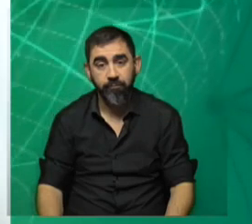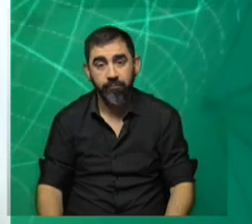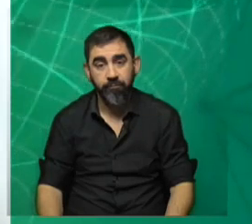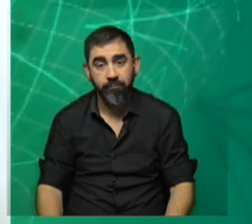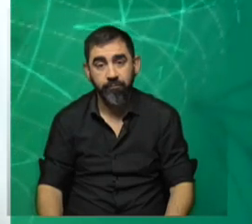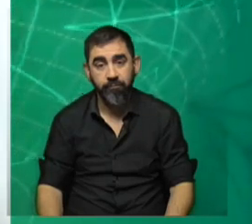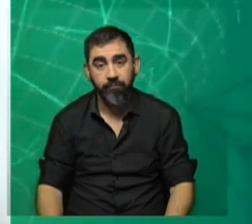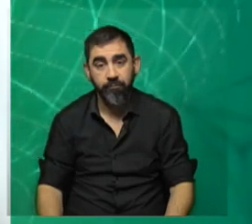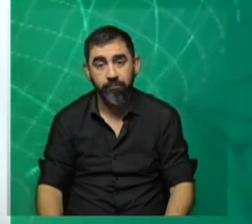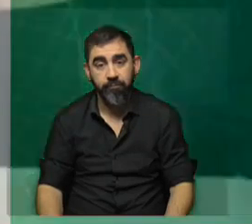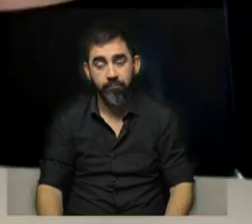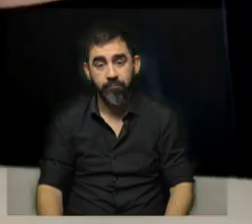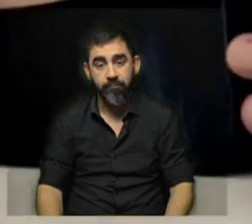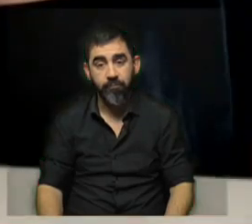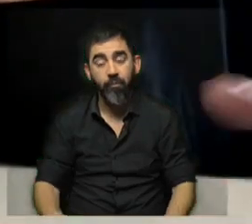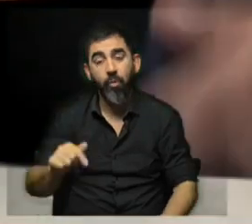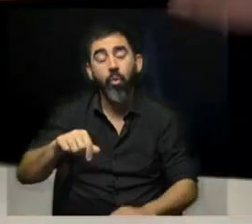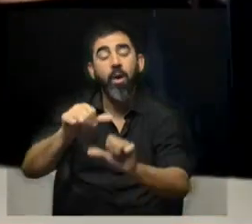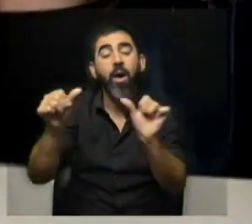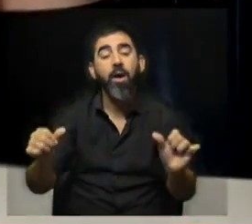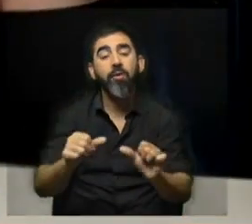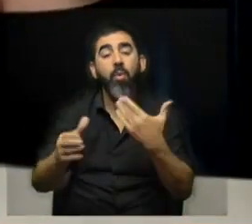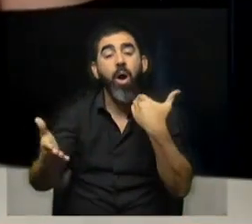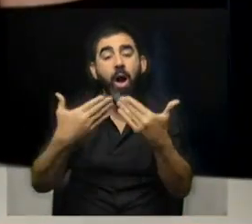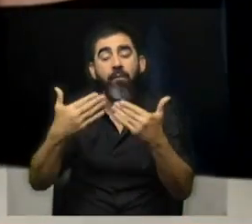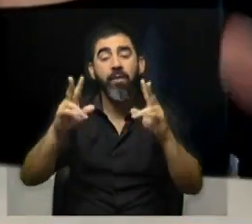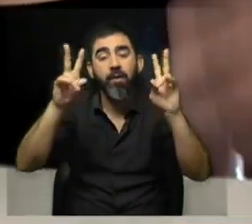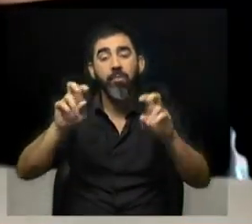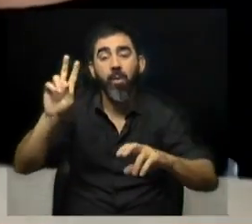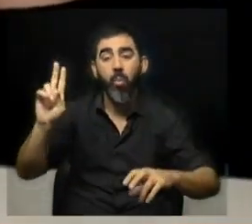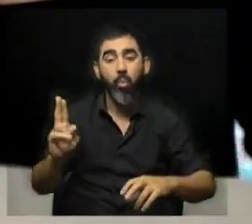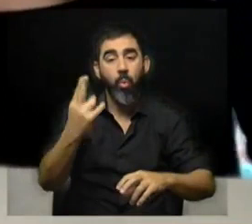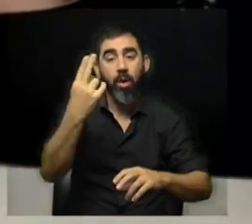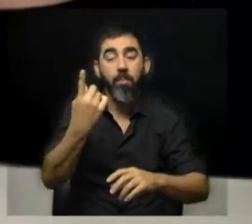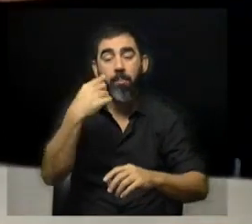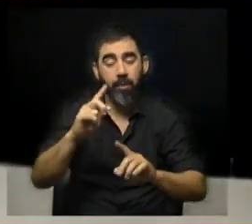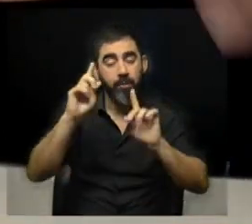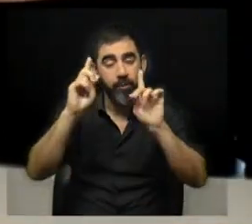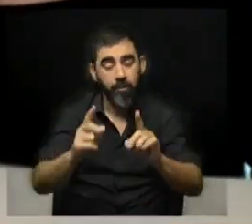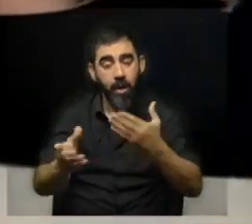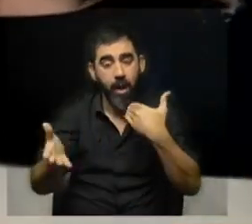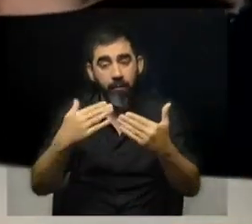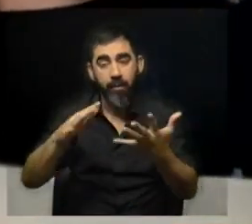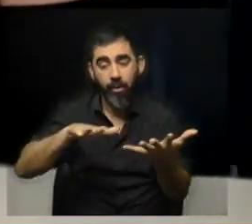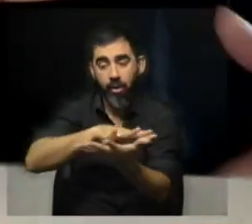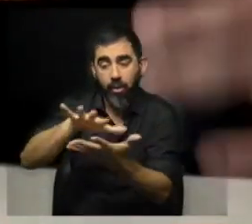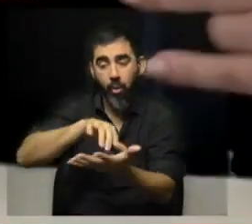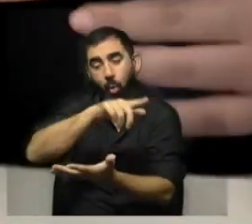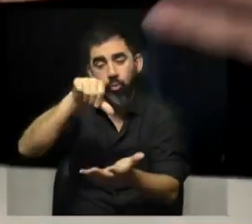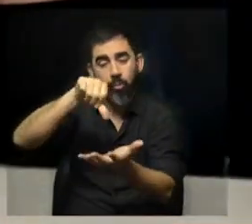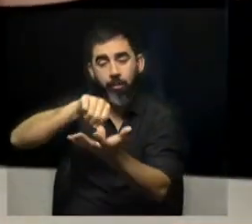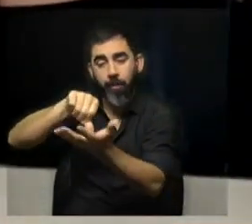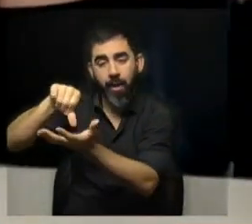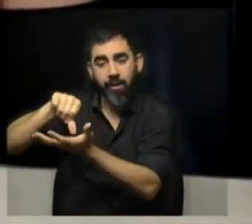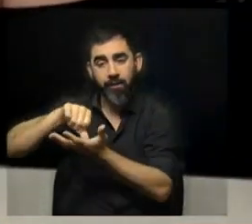lo que vamos a hacer hoy es hablar del caso uruguayo, pero hablar también de la región. La idea es